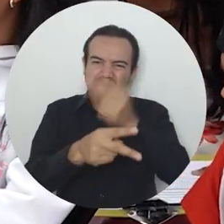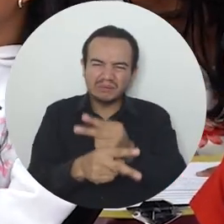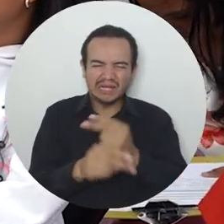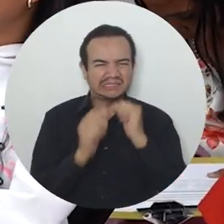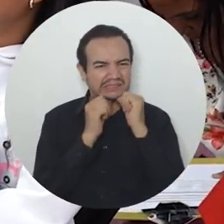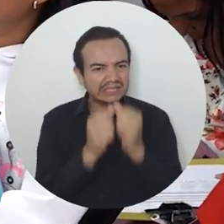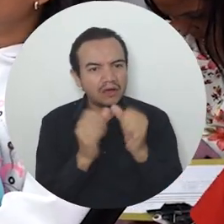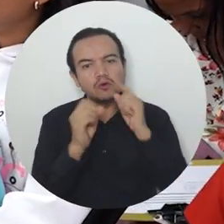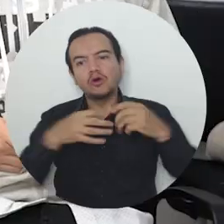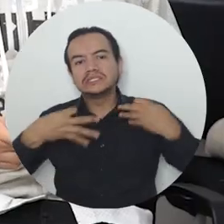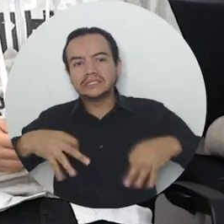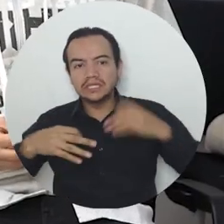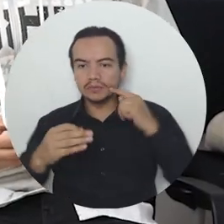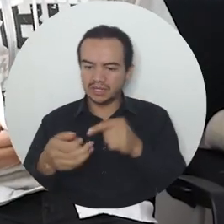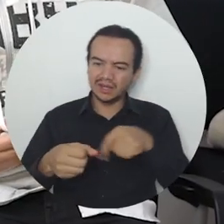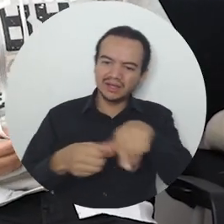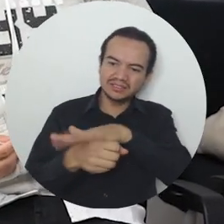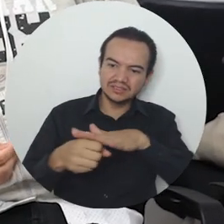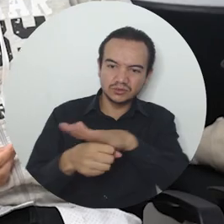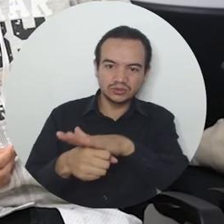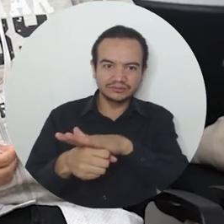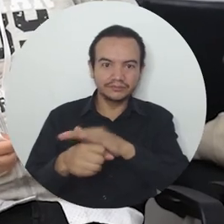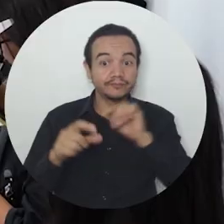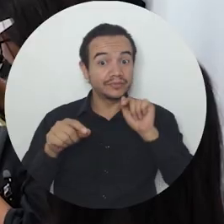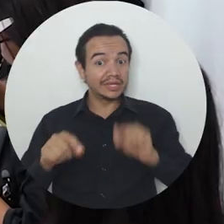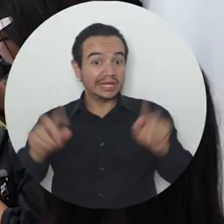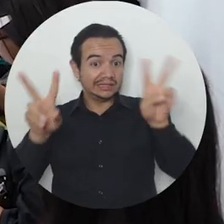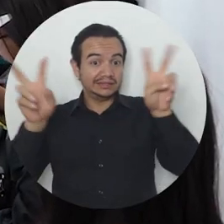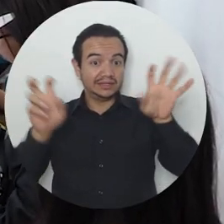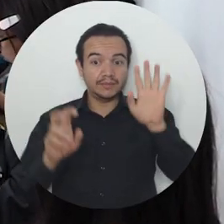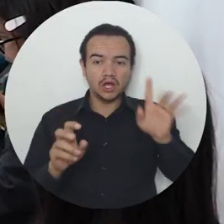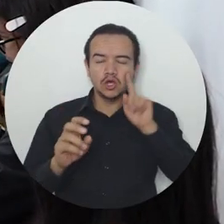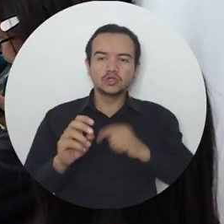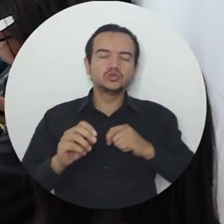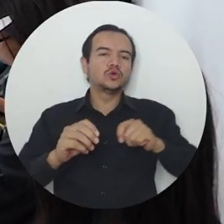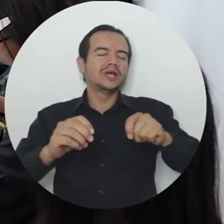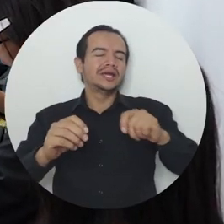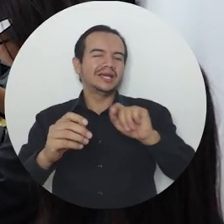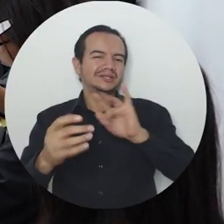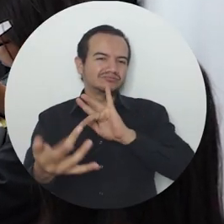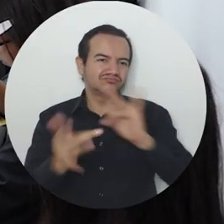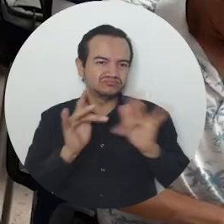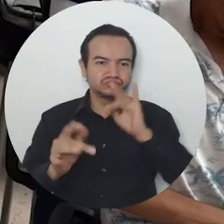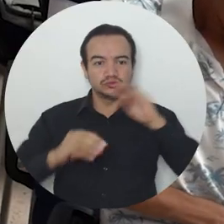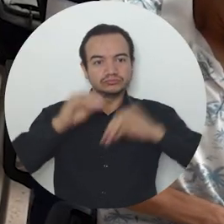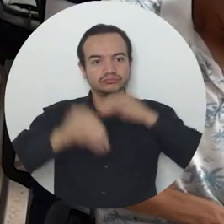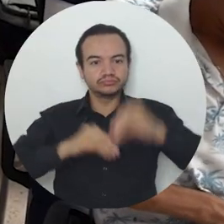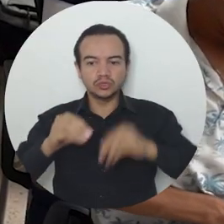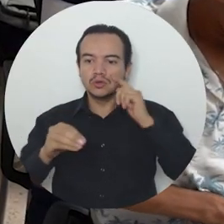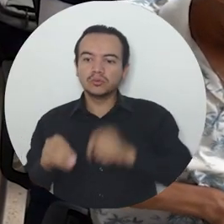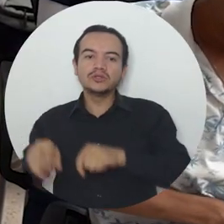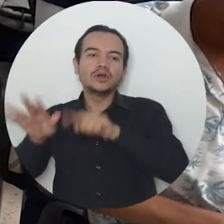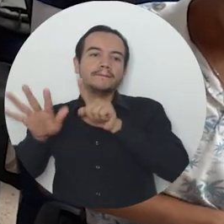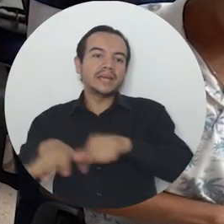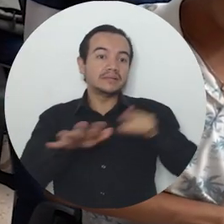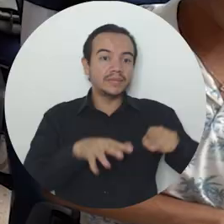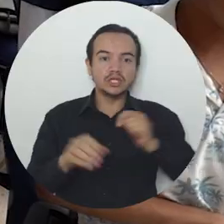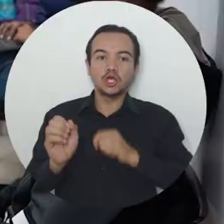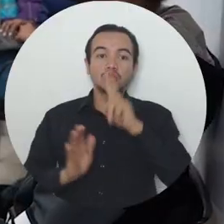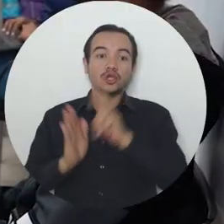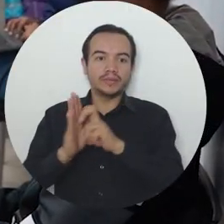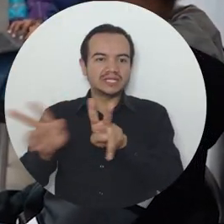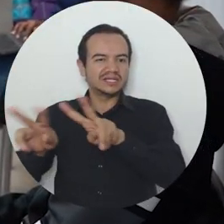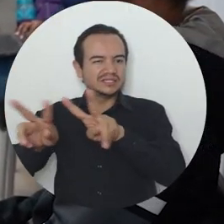nivel de severidad y las consecuencias posibles de estas situaciones. Construyendo redes pretende realizarse dos veces cada semestre, con la